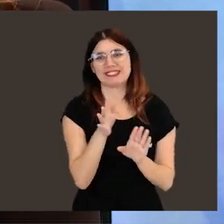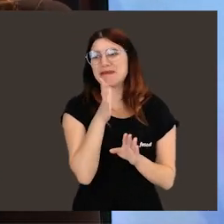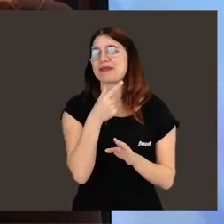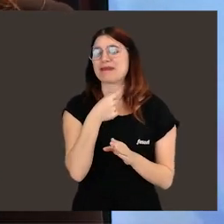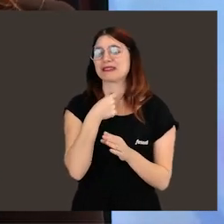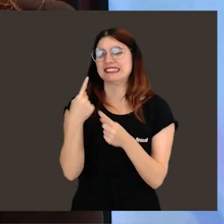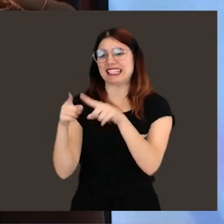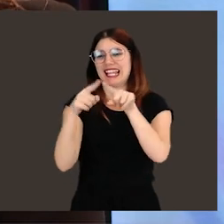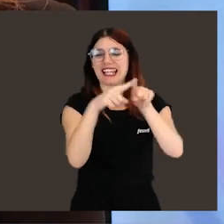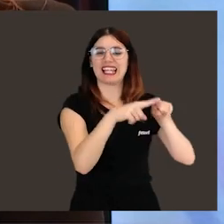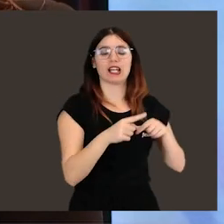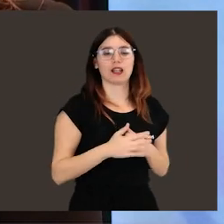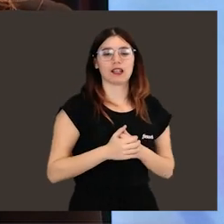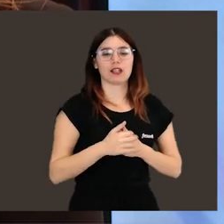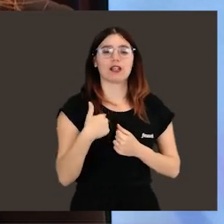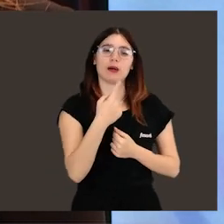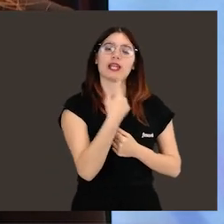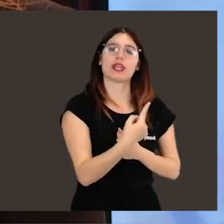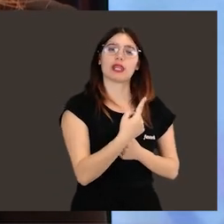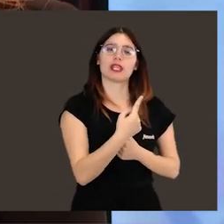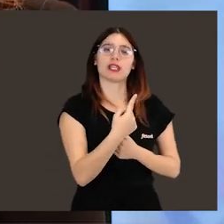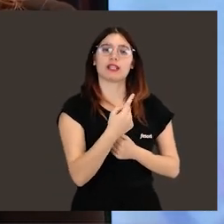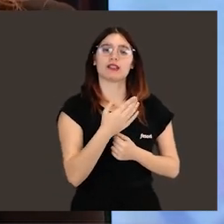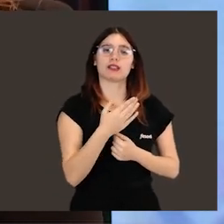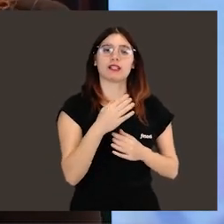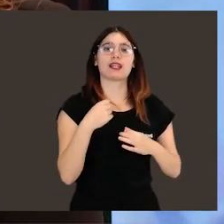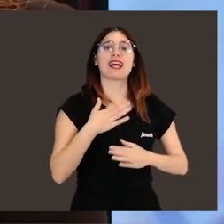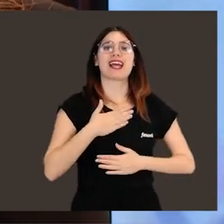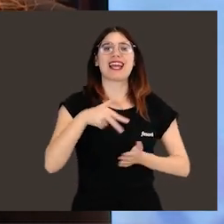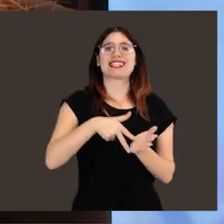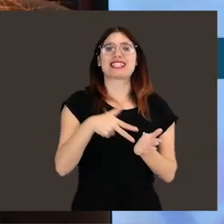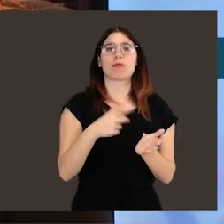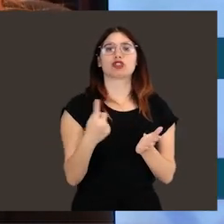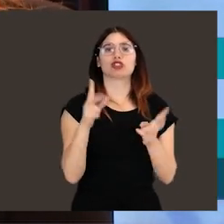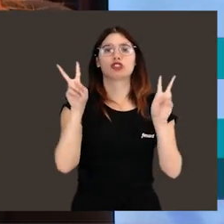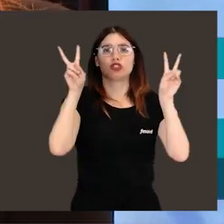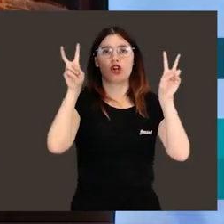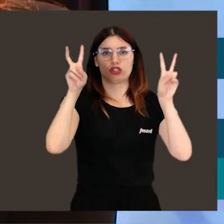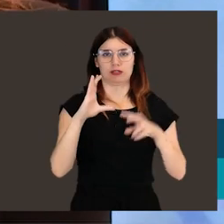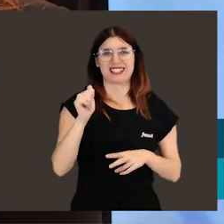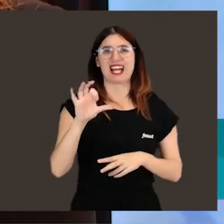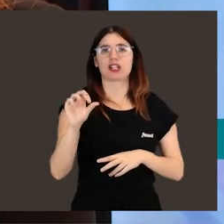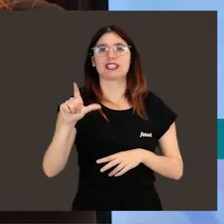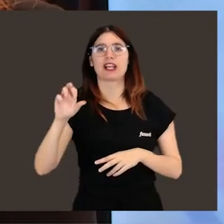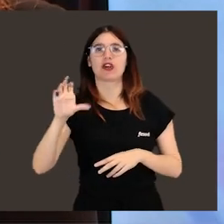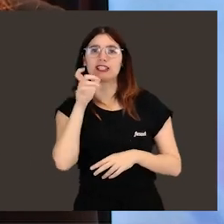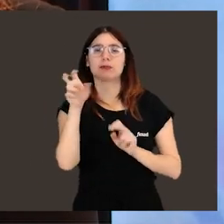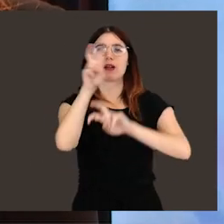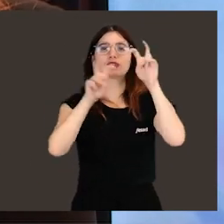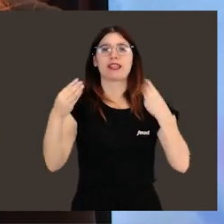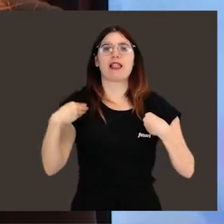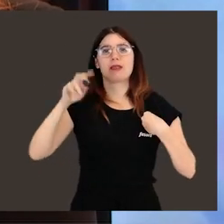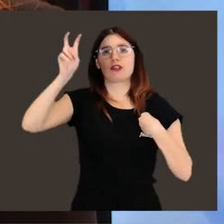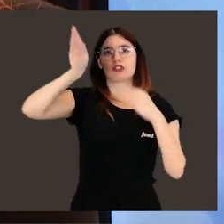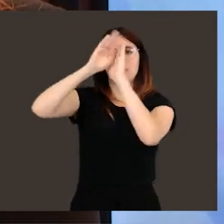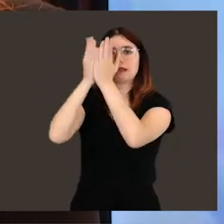Es que me cuesta mucho que ya te digo cada día digo uno diferente. Venga, voy a decir otra vez. No estamos solos de Carlos Briones que me gustó mucho